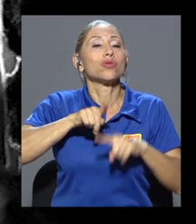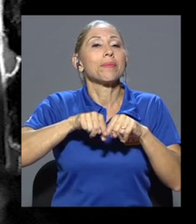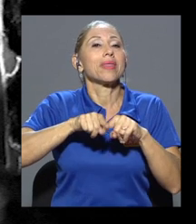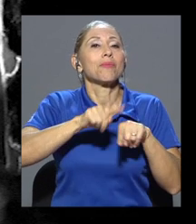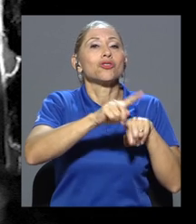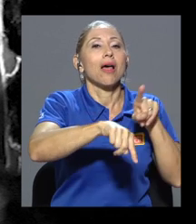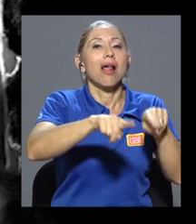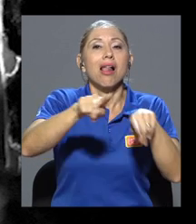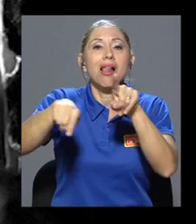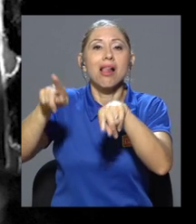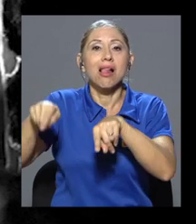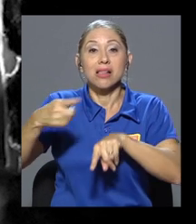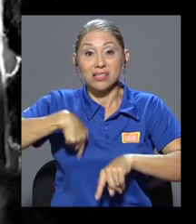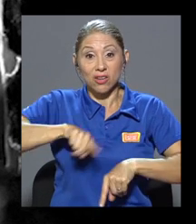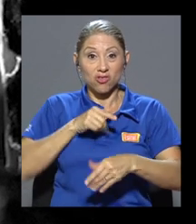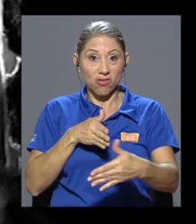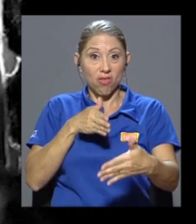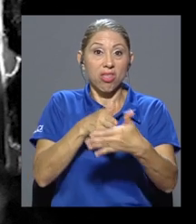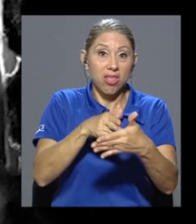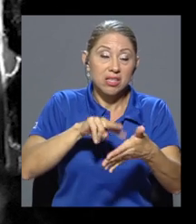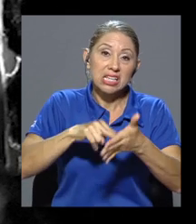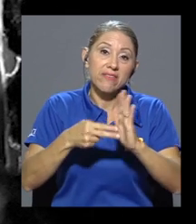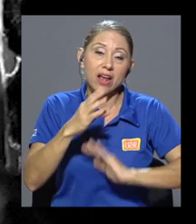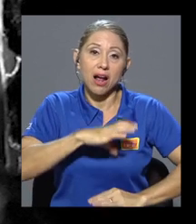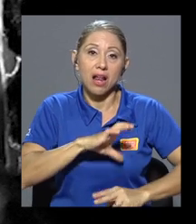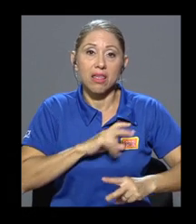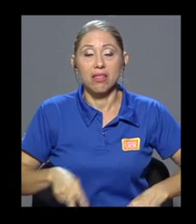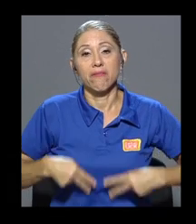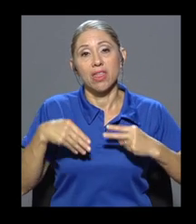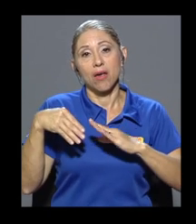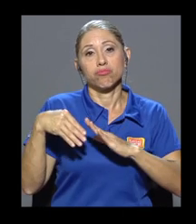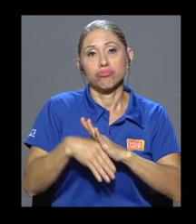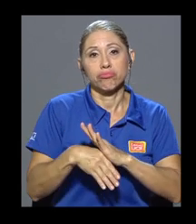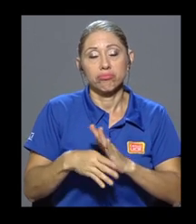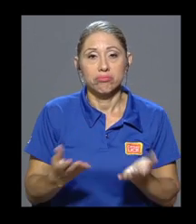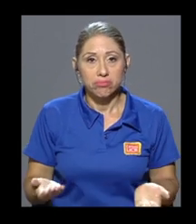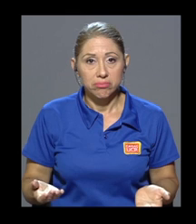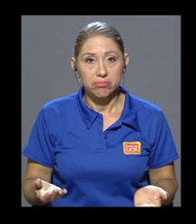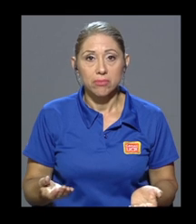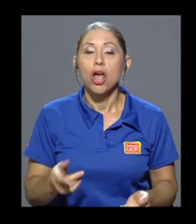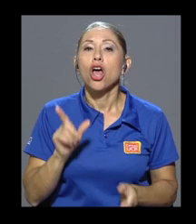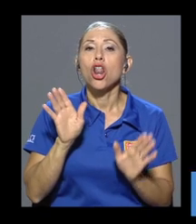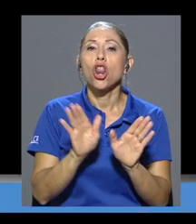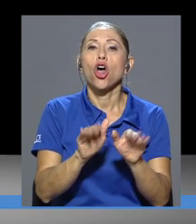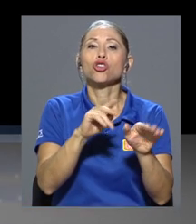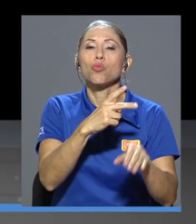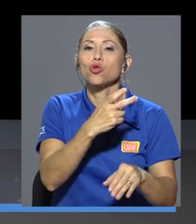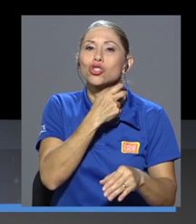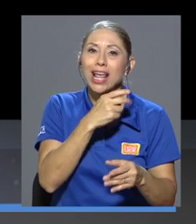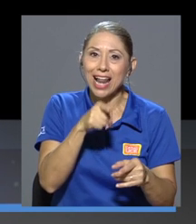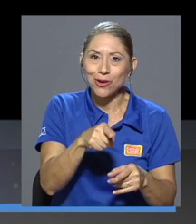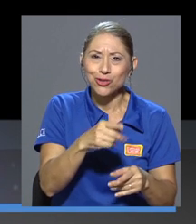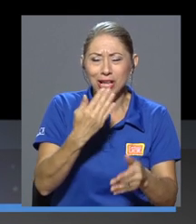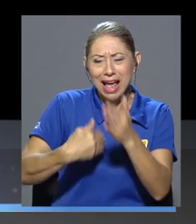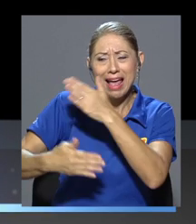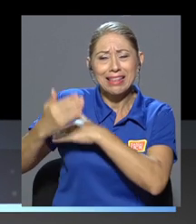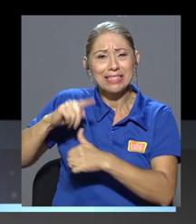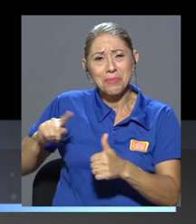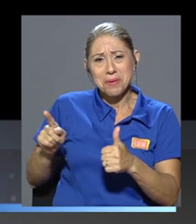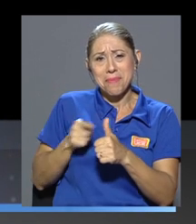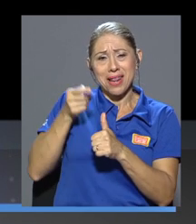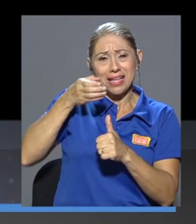deteriorando la calidad de vida de las personas. Los murciélagos inclusive dentro de las primeras civilizaciones